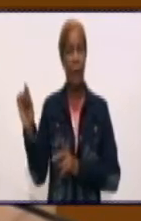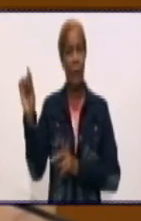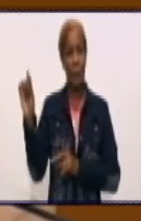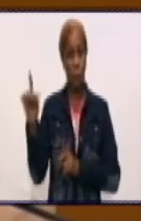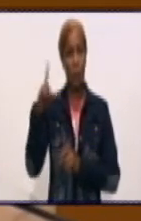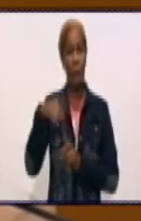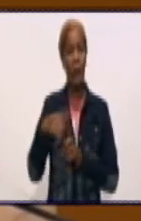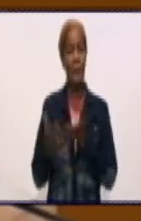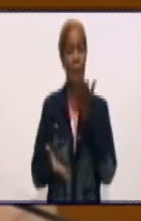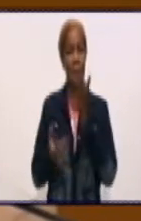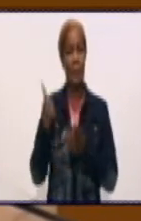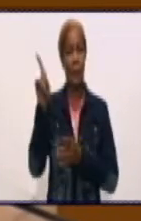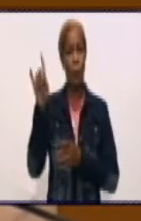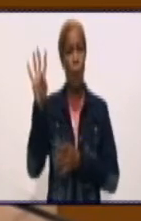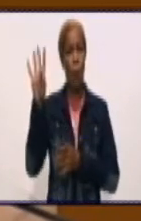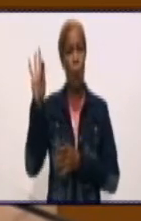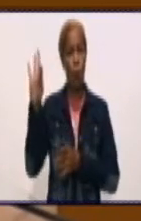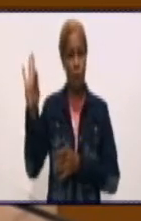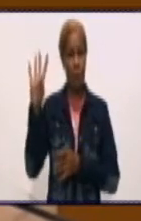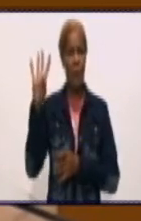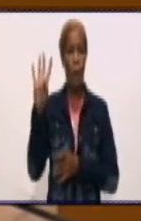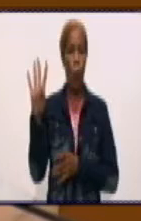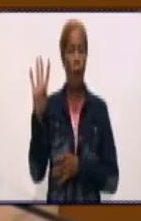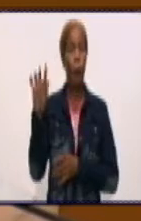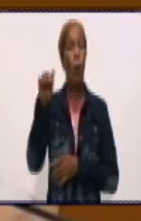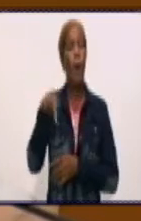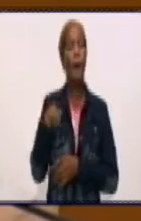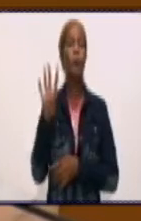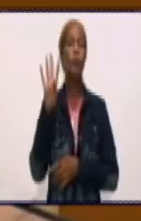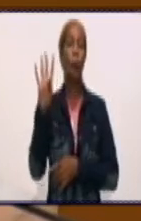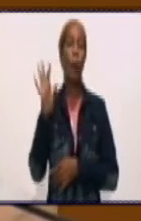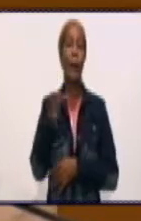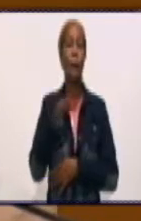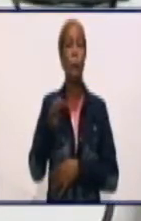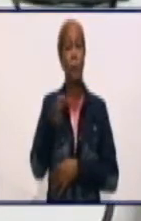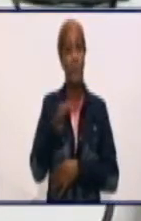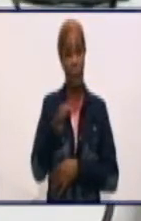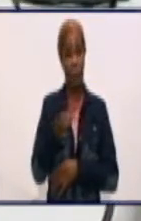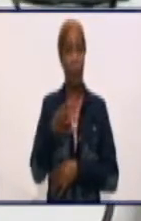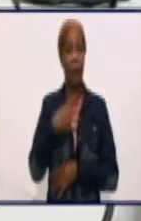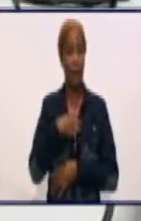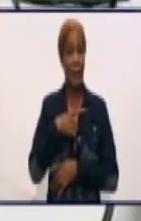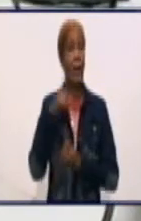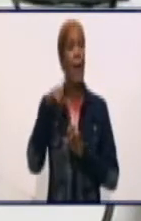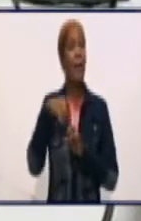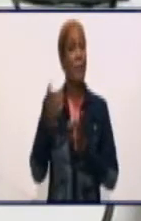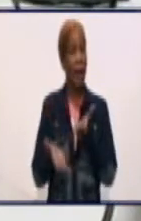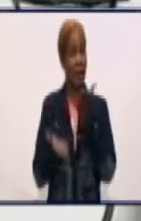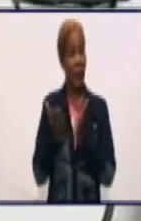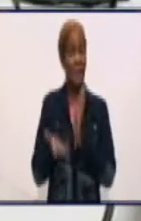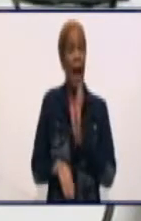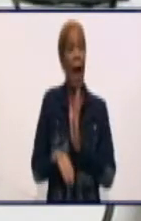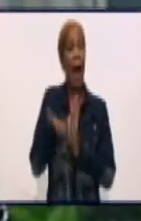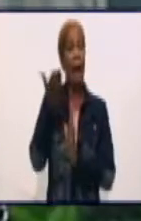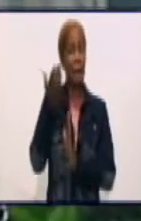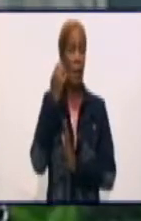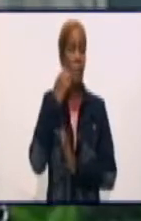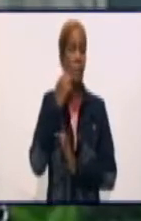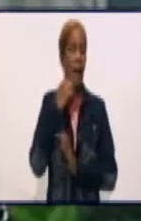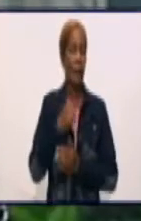234,7. Estos son los municipios que hoy tenemos por encima de la tasa de incidencia provincial.